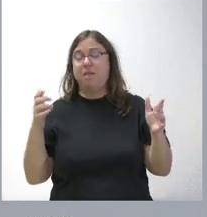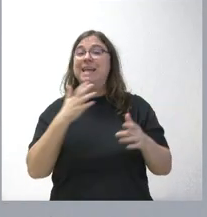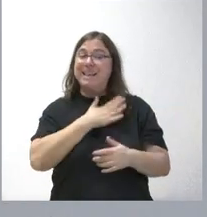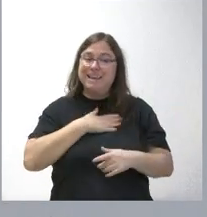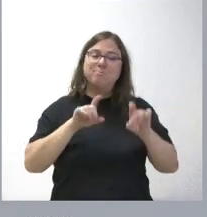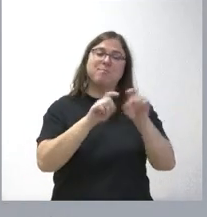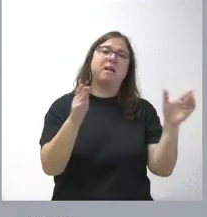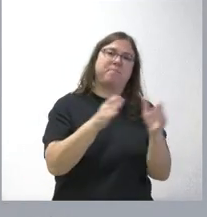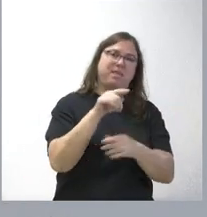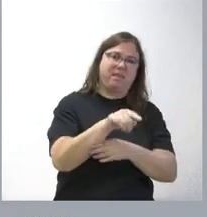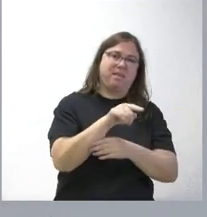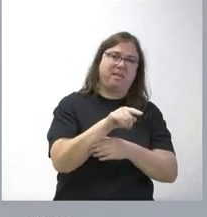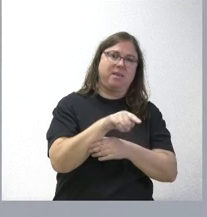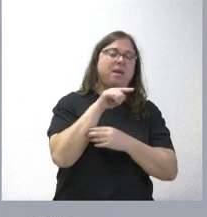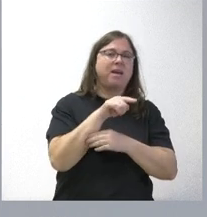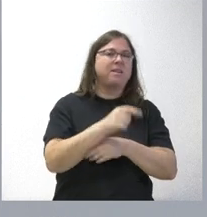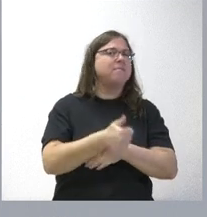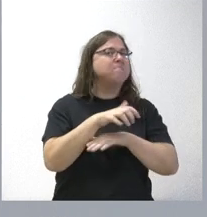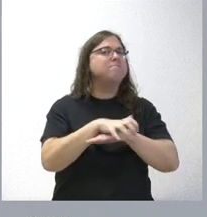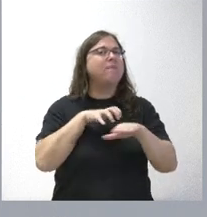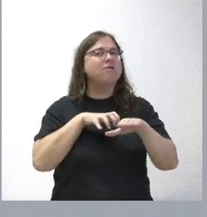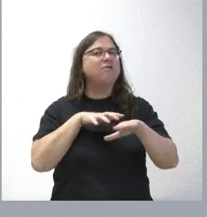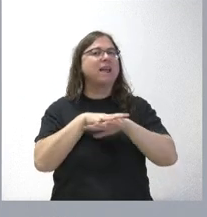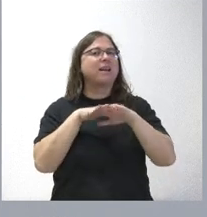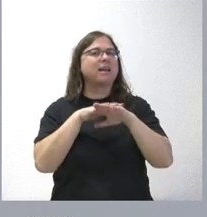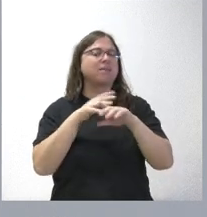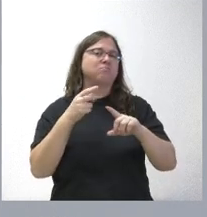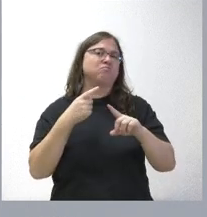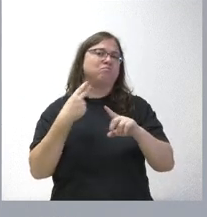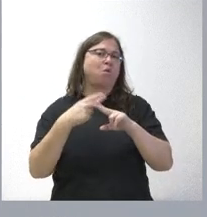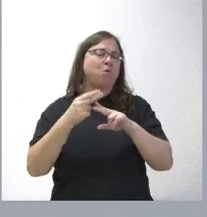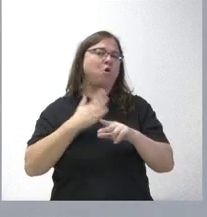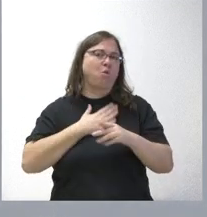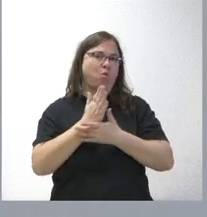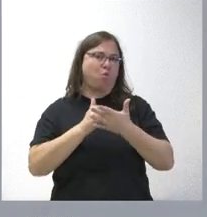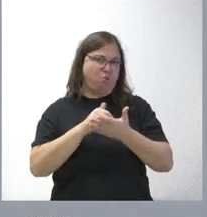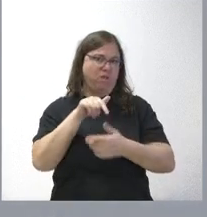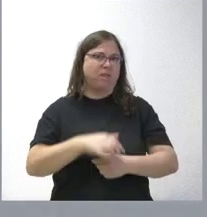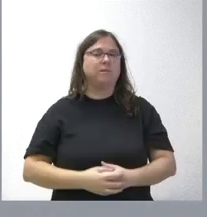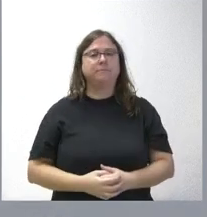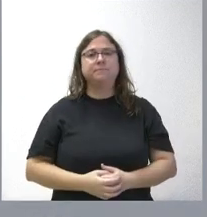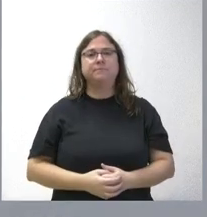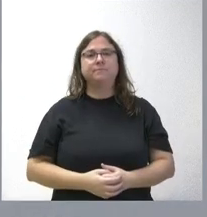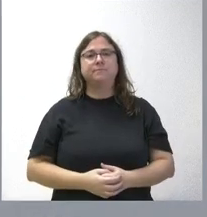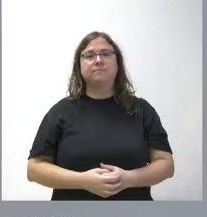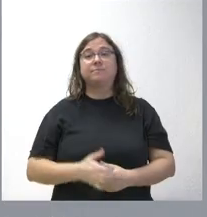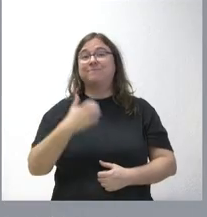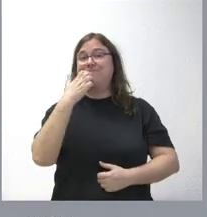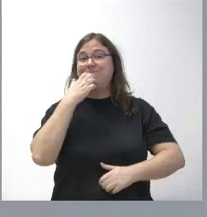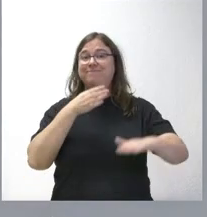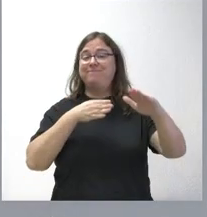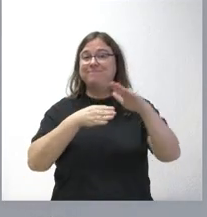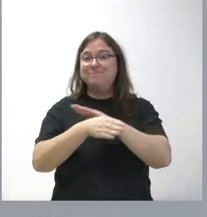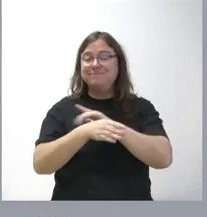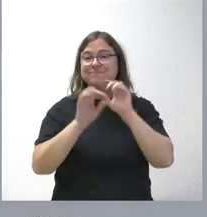pymes, que es la mayor parte del tejido productivo de nuestra comunidad autónoma. Al acceder a esta comercialización